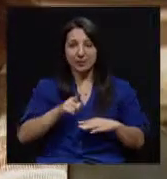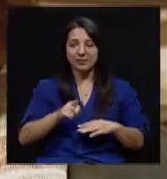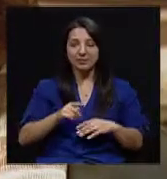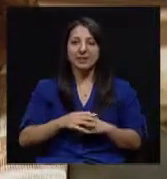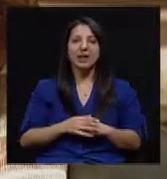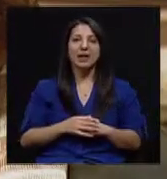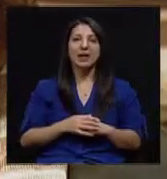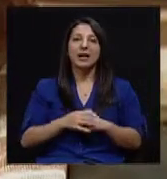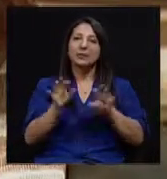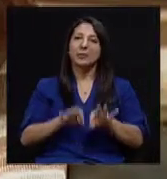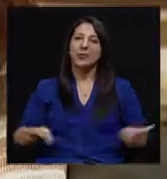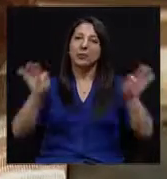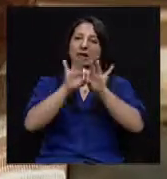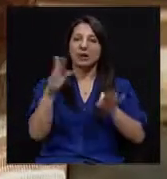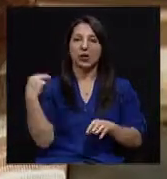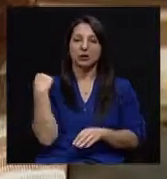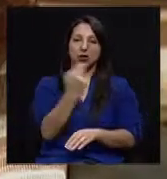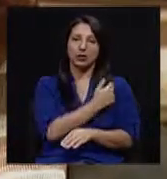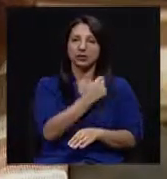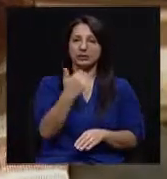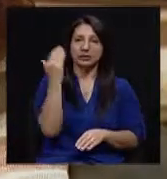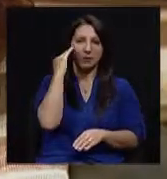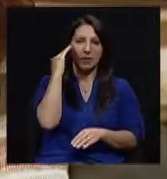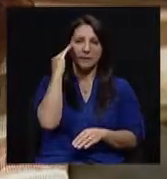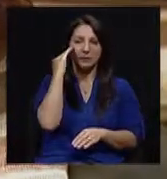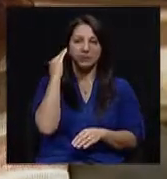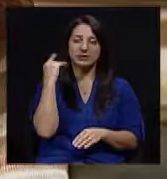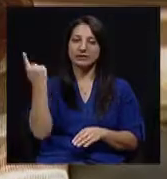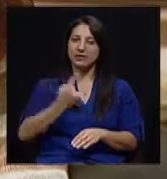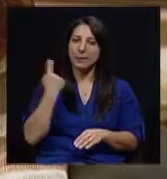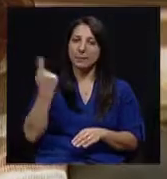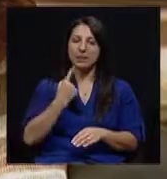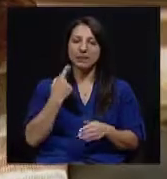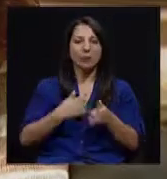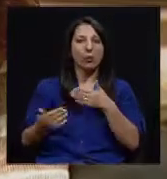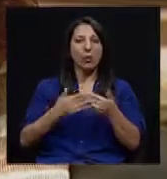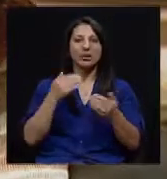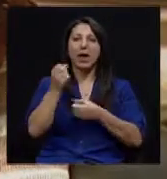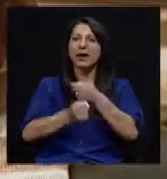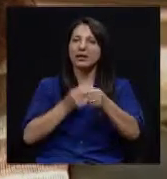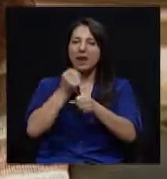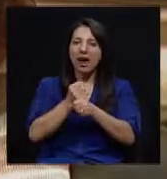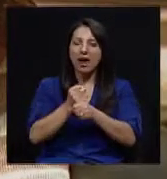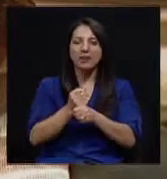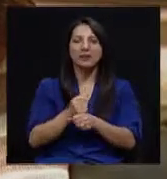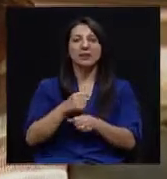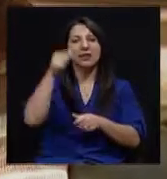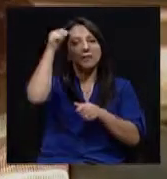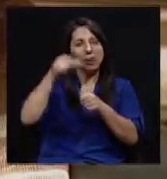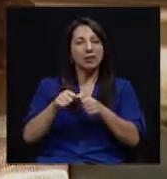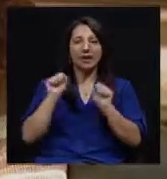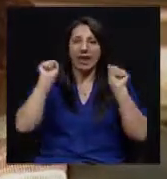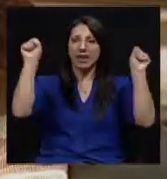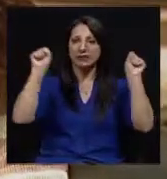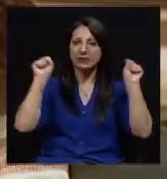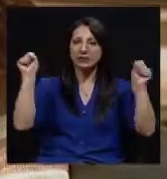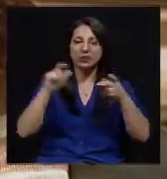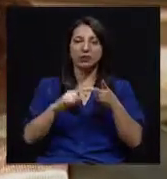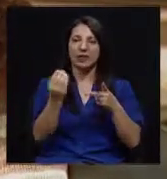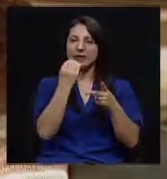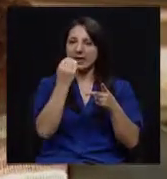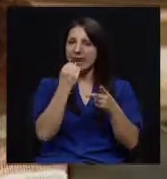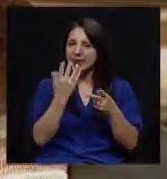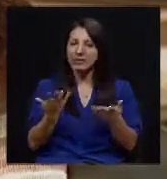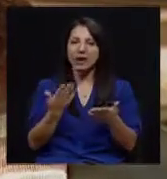Que es importante que nosotros tengamos presente siempre, no importa la edad, recordar el ejercicio, la dieta,